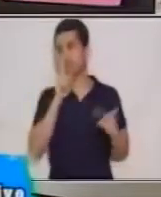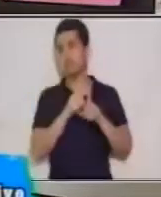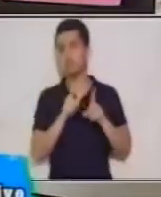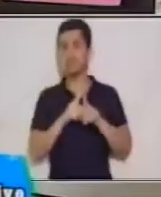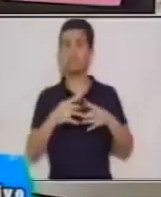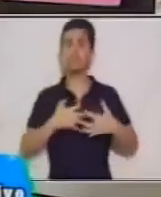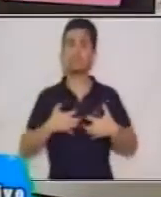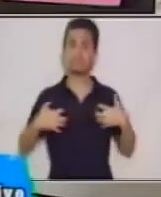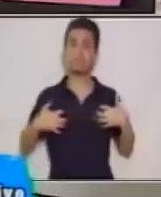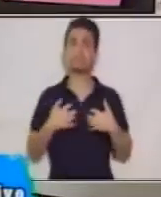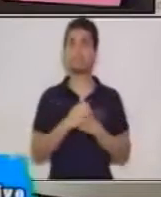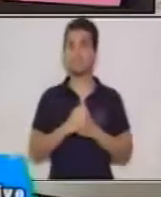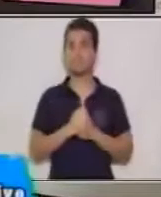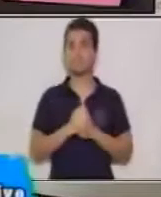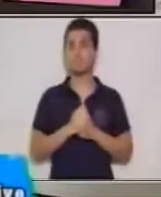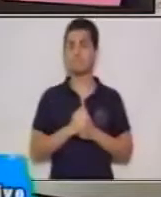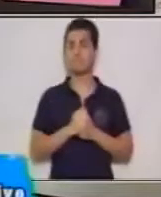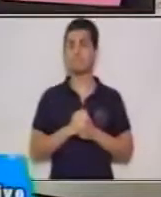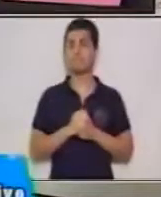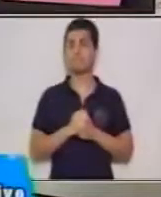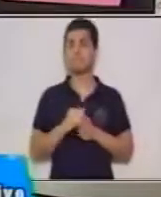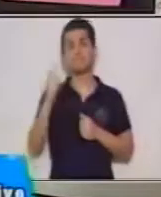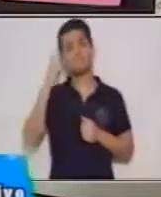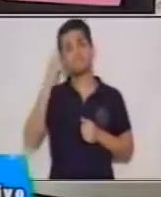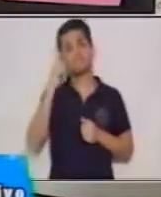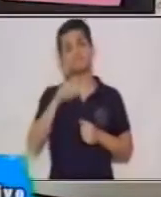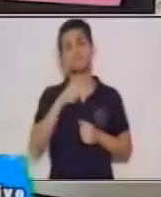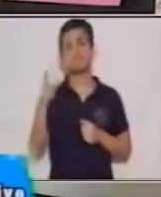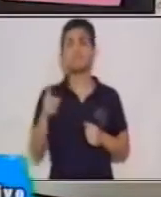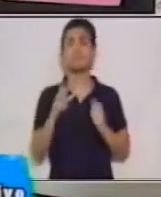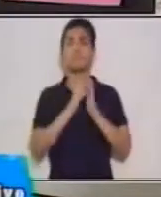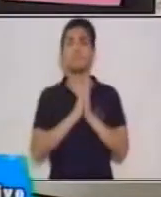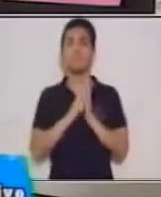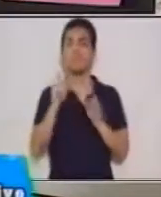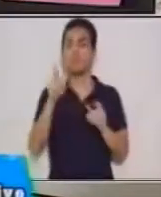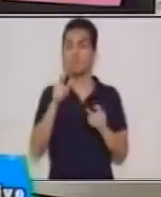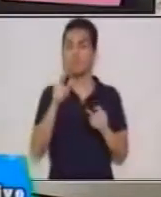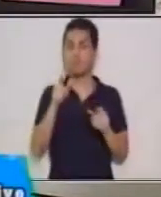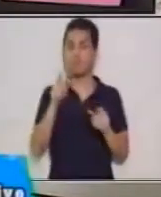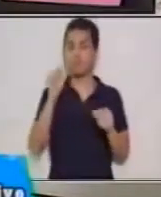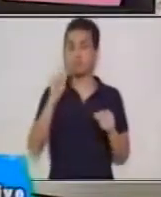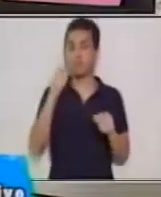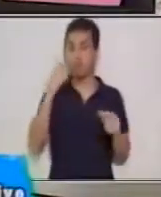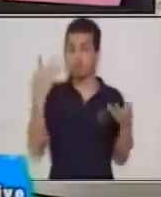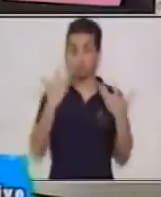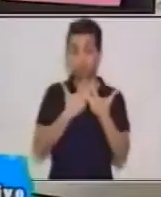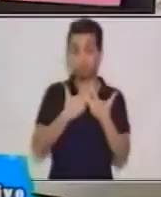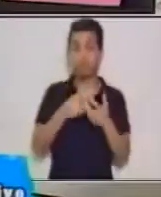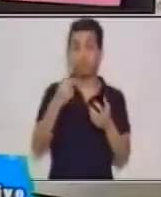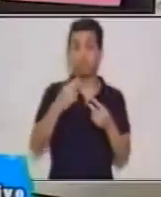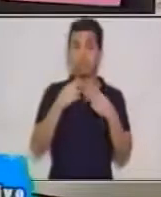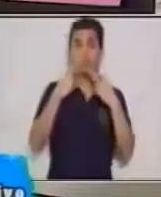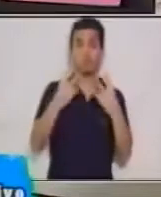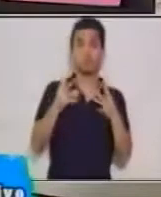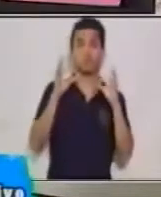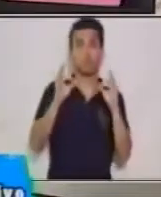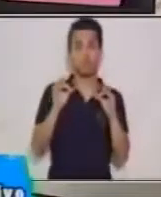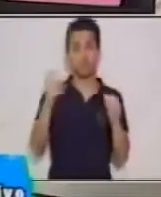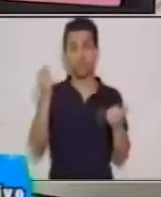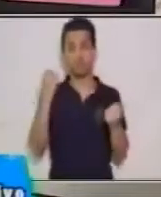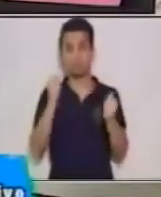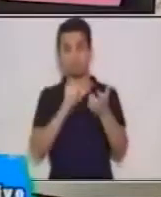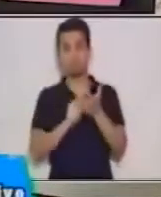incluye lo que es una buena pronunciación y entonación al momento de la creación de una